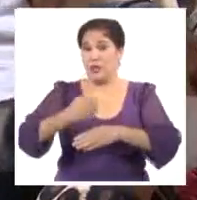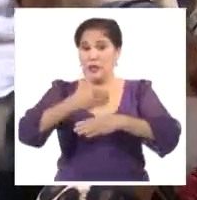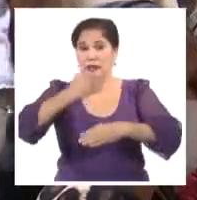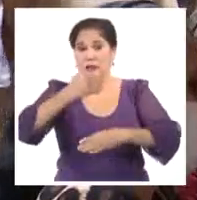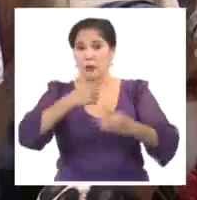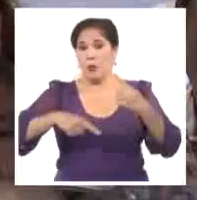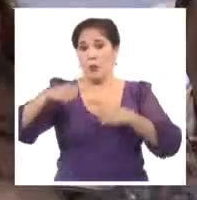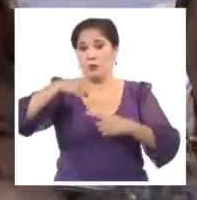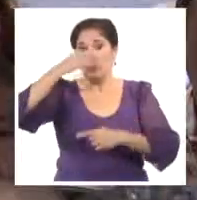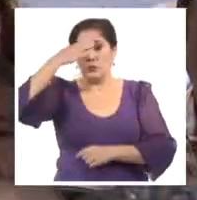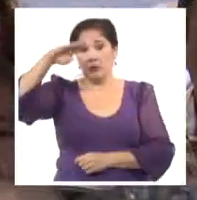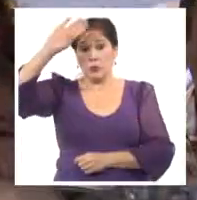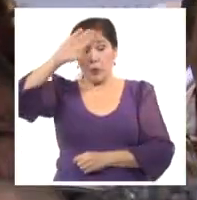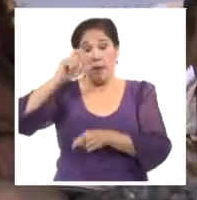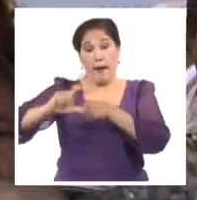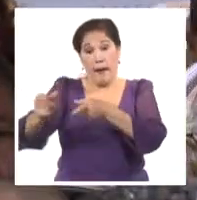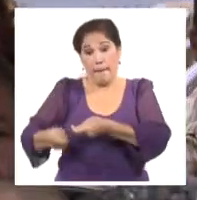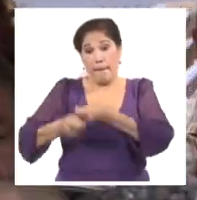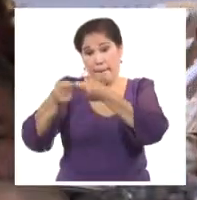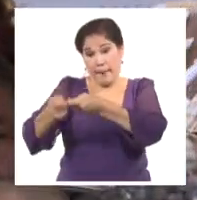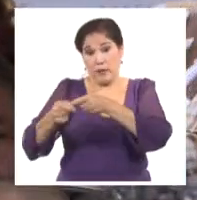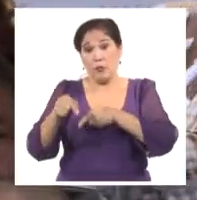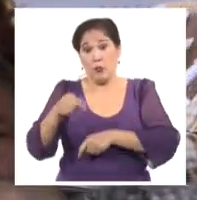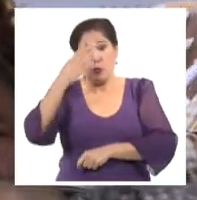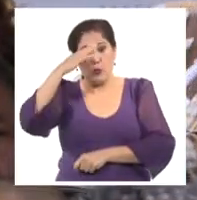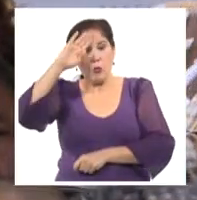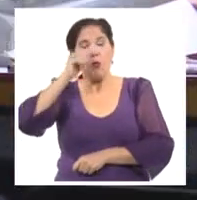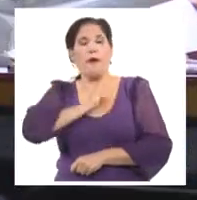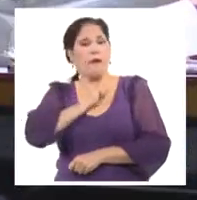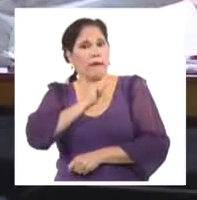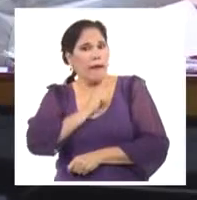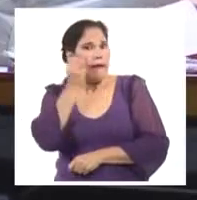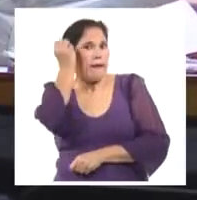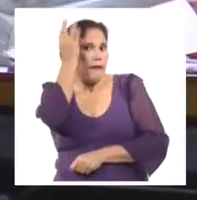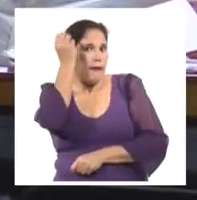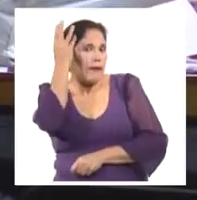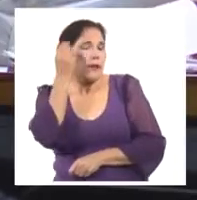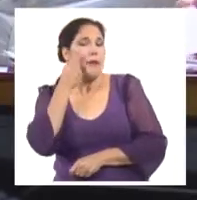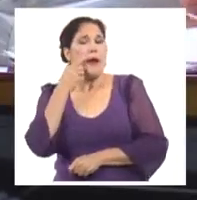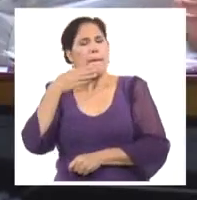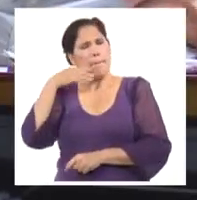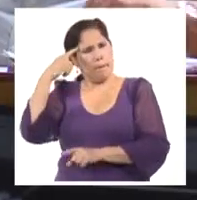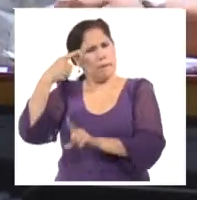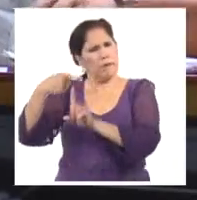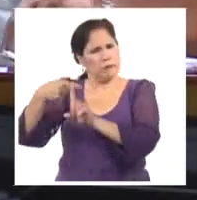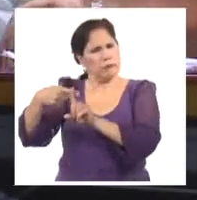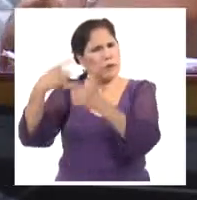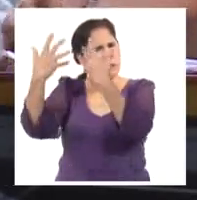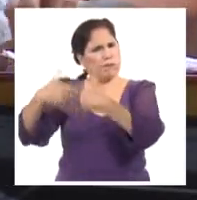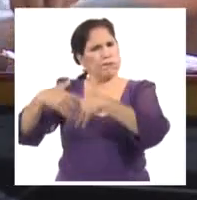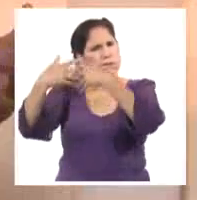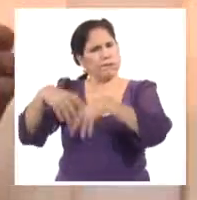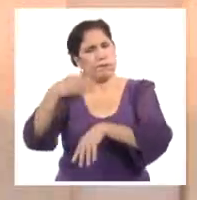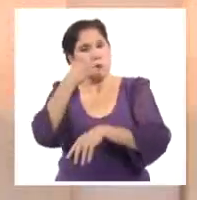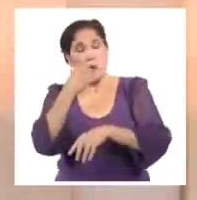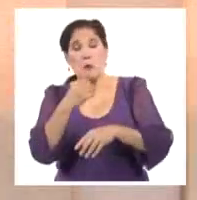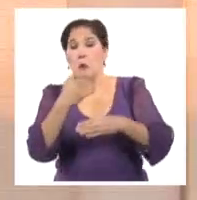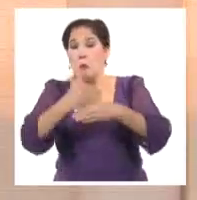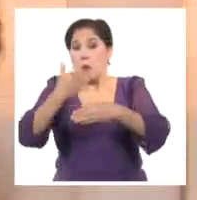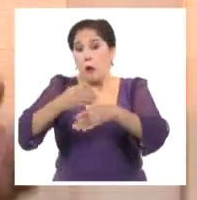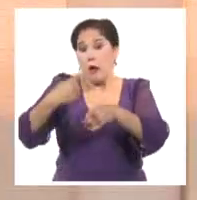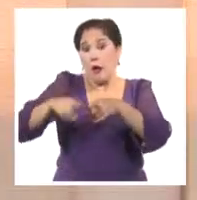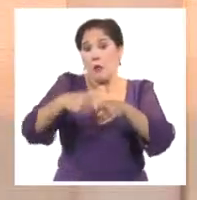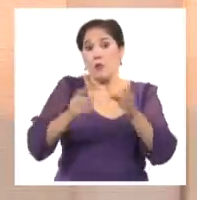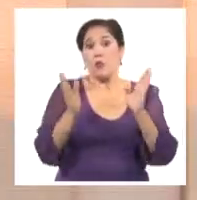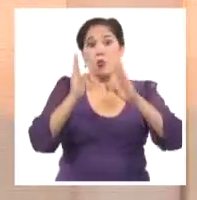bloqueo, el sector cooperativo y campesino apuesta por la creatividad y el optimismo para desafiar las limitaciones de recursos